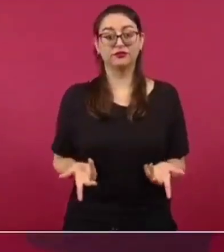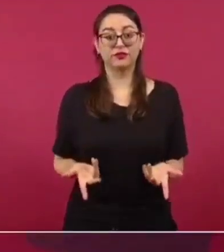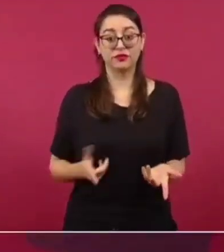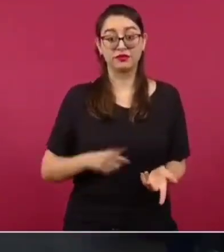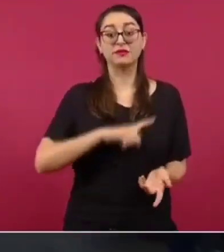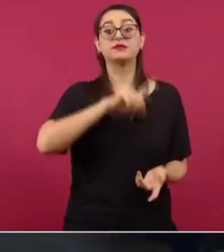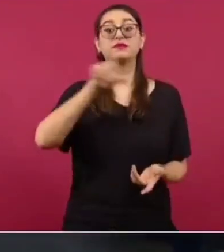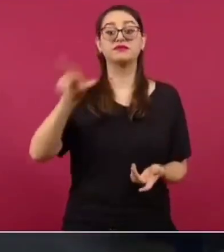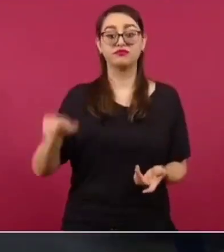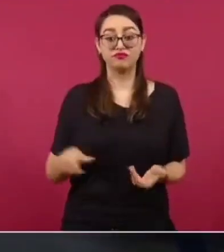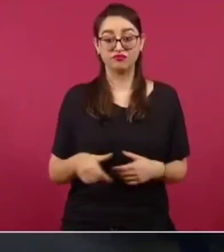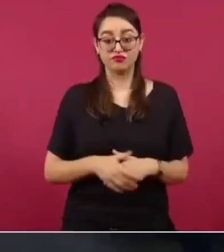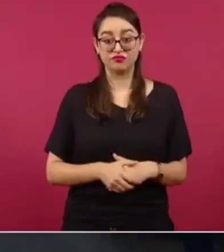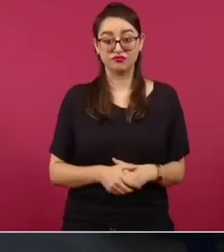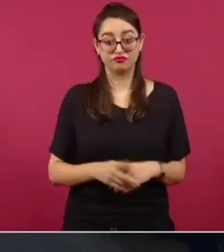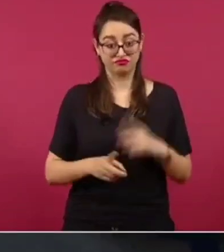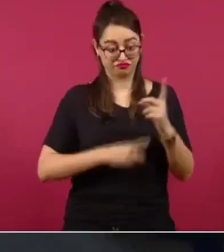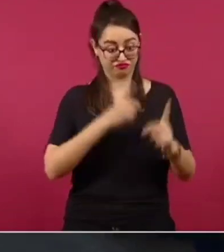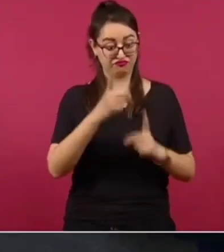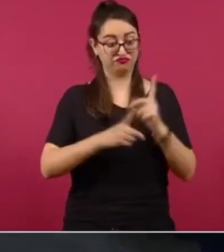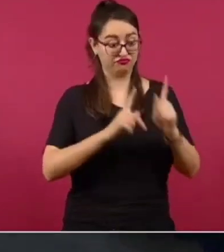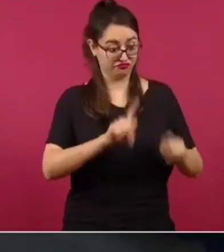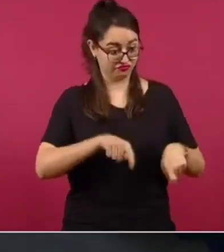al deporte.